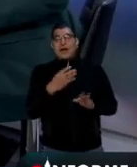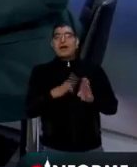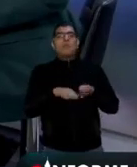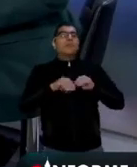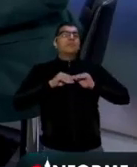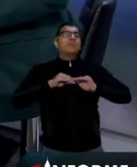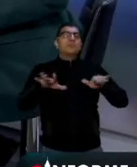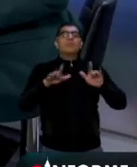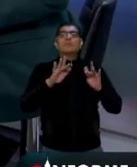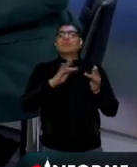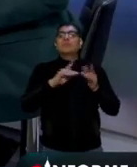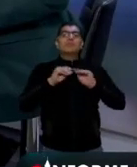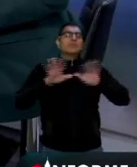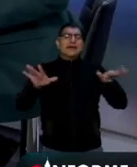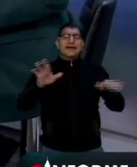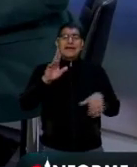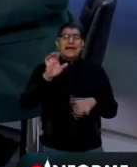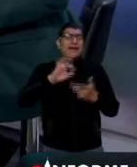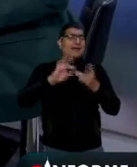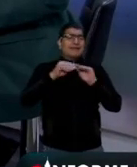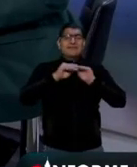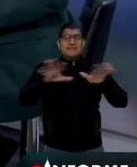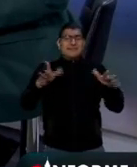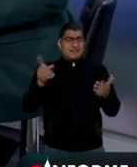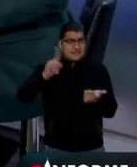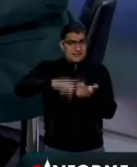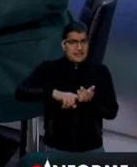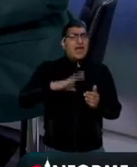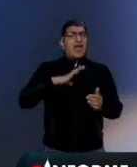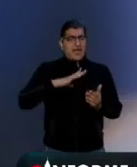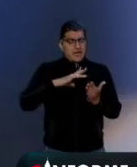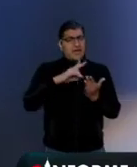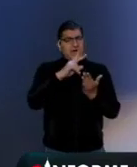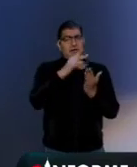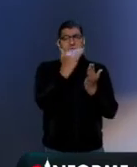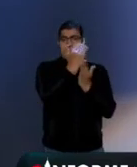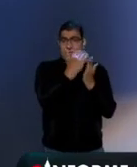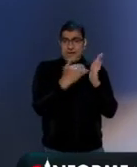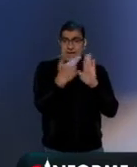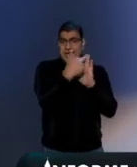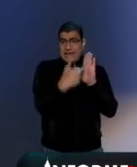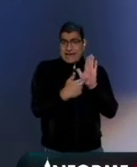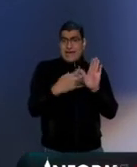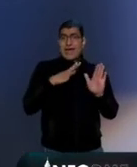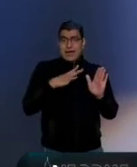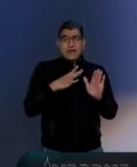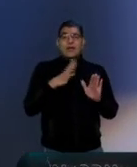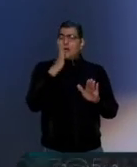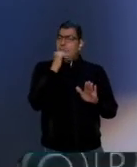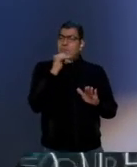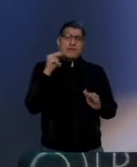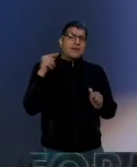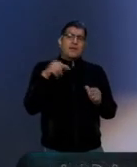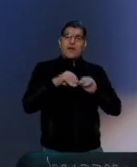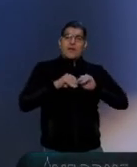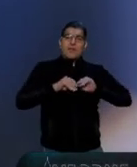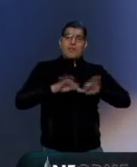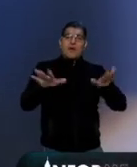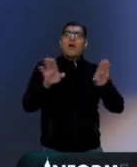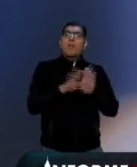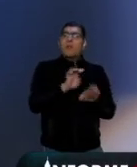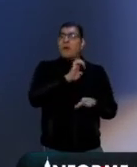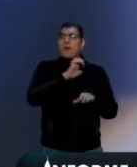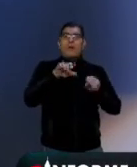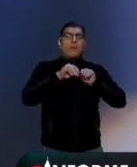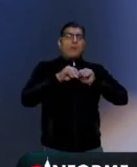sociales. Porque las redes sociales tienen dentro de sus políticas que no se permite el discurso de